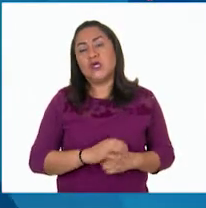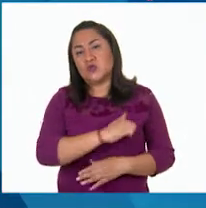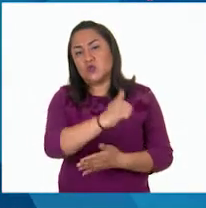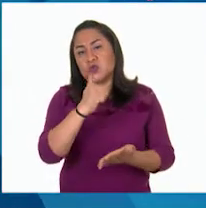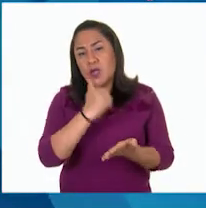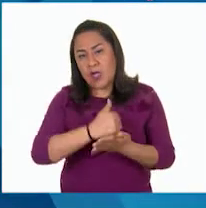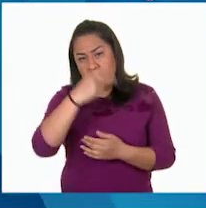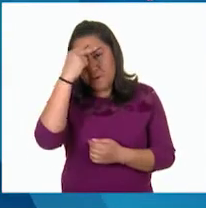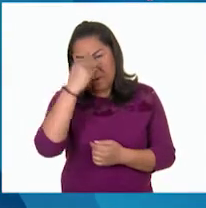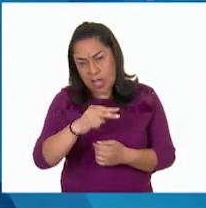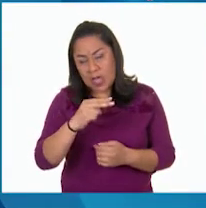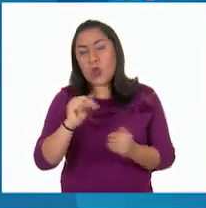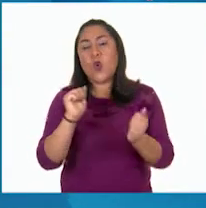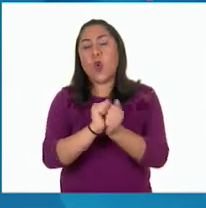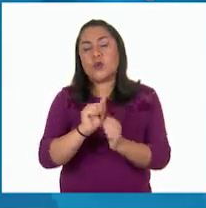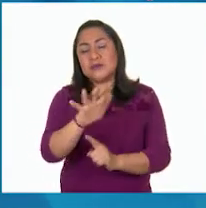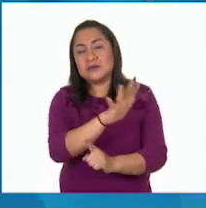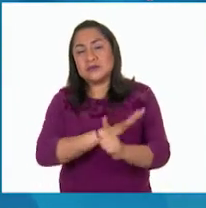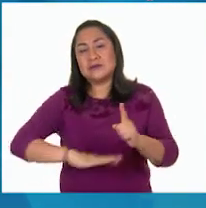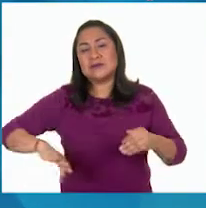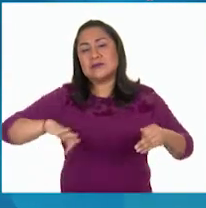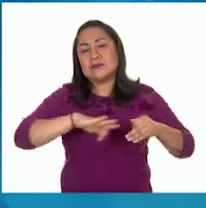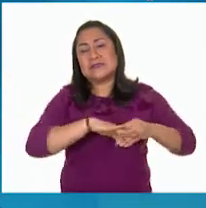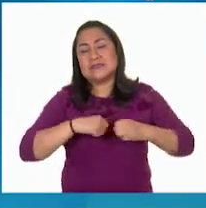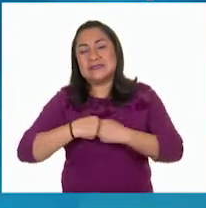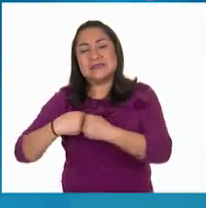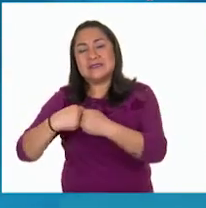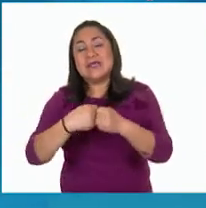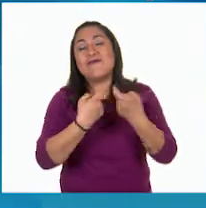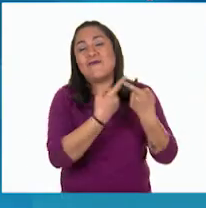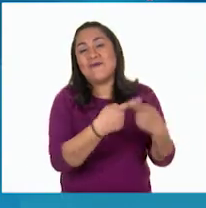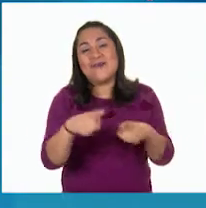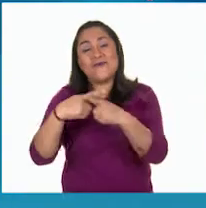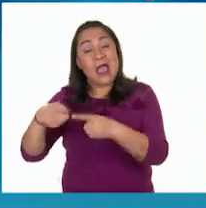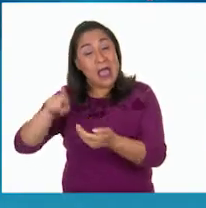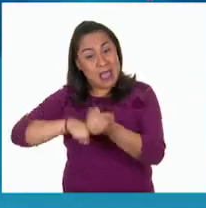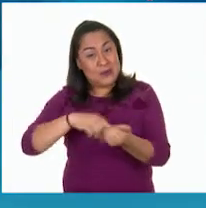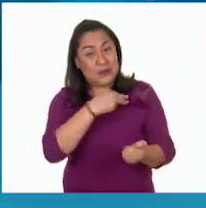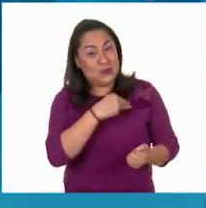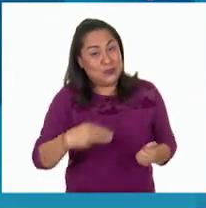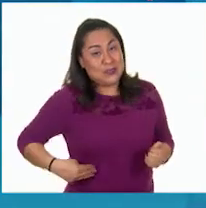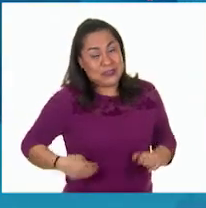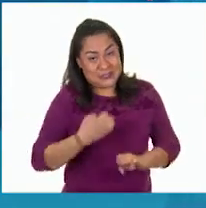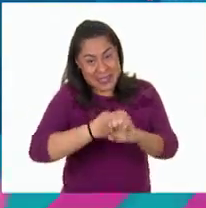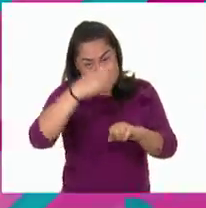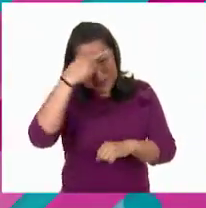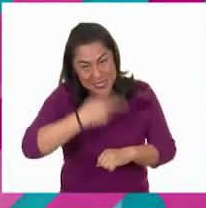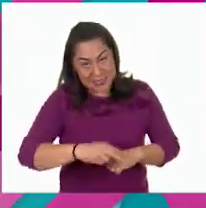México y su área metropolitana, que está conformada de diferentes municipios del Estado de México.